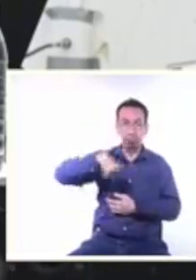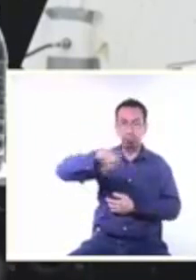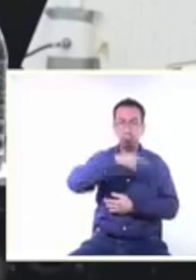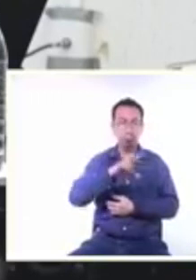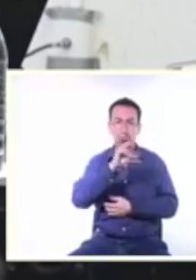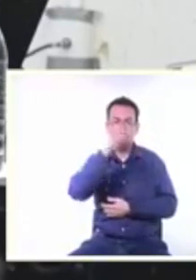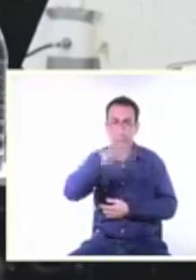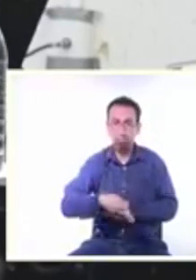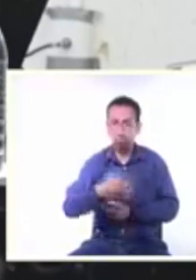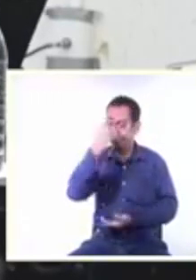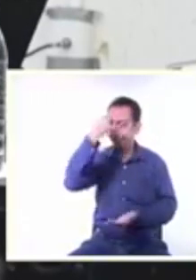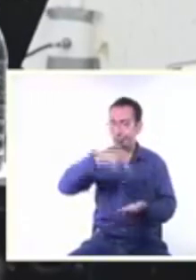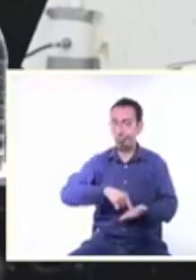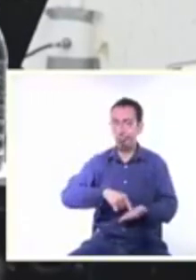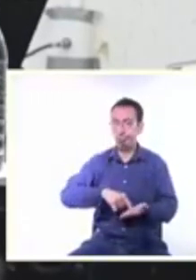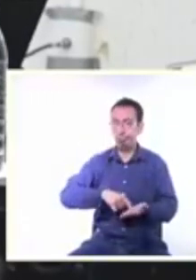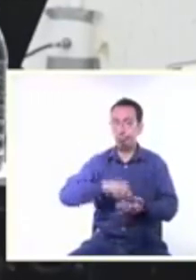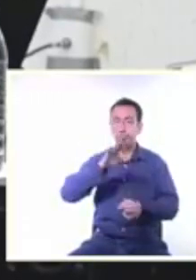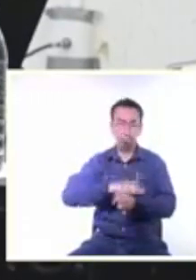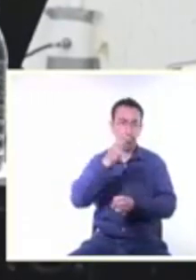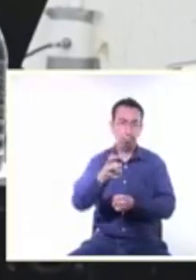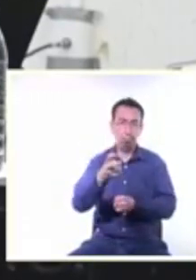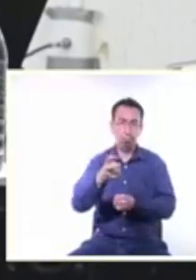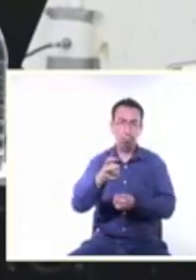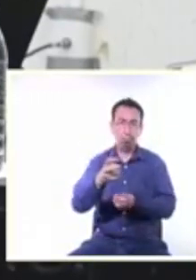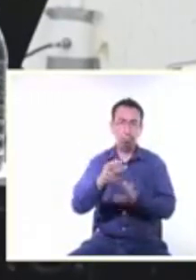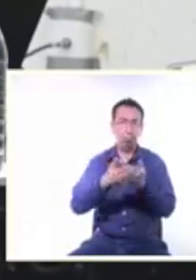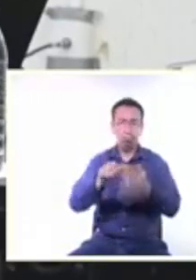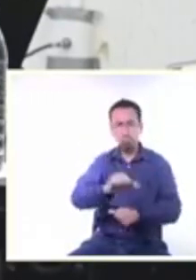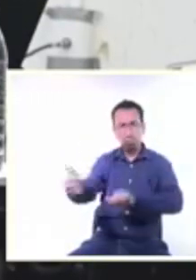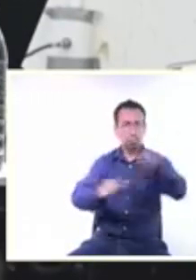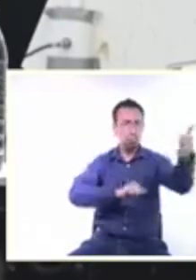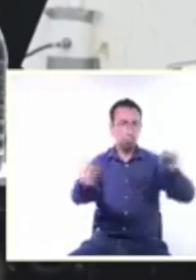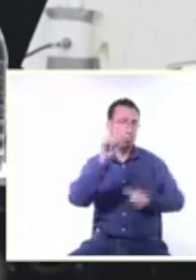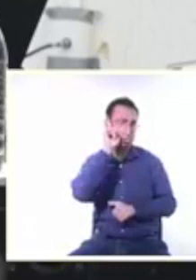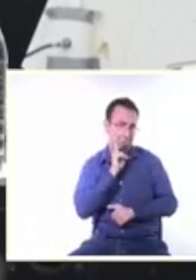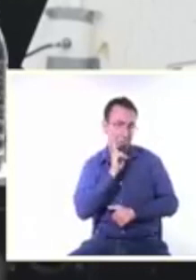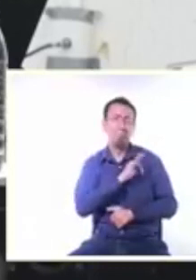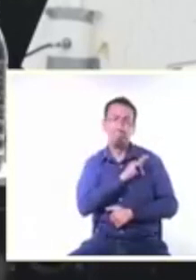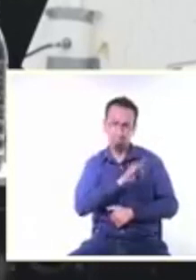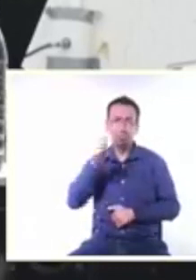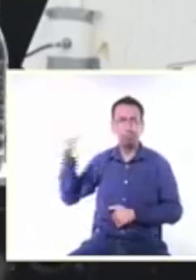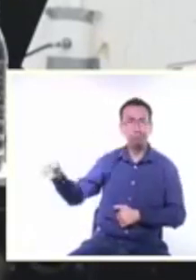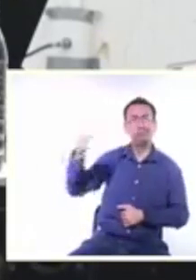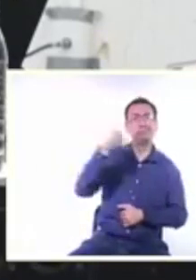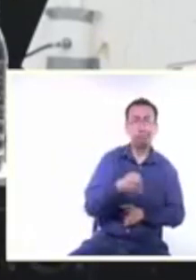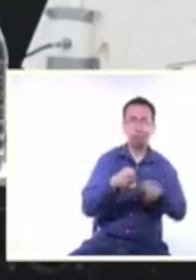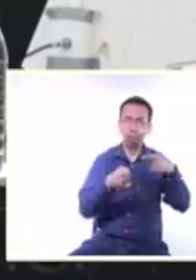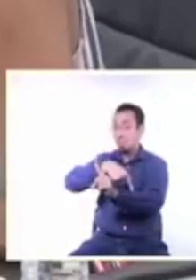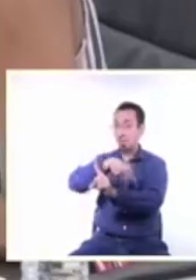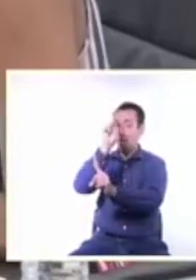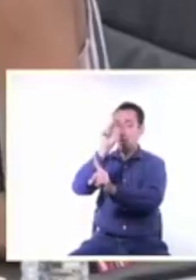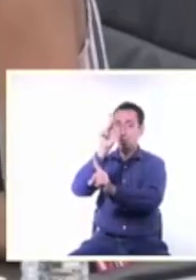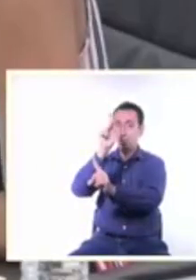creo que en todo caso cualquiera otra de mis compañeras consejeras debió ser considerada para ocupar este